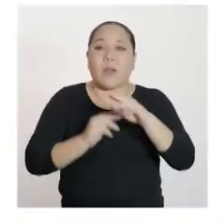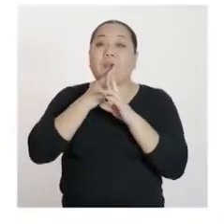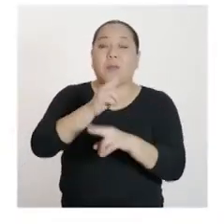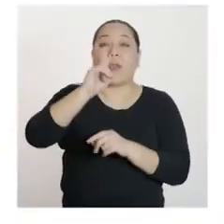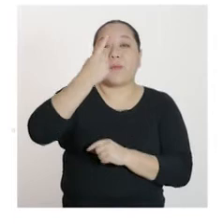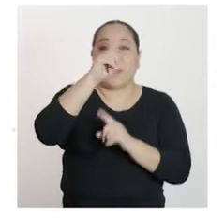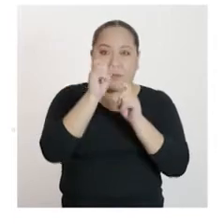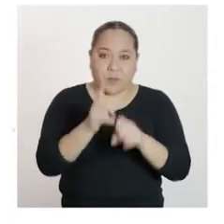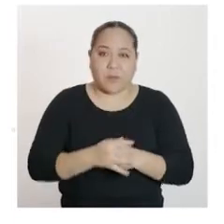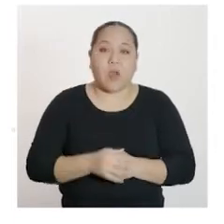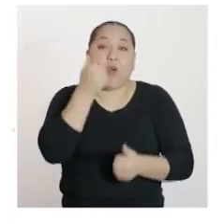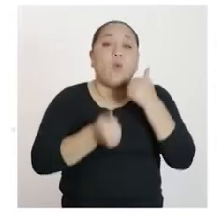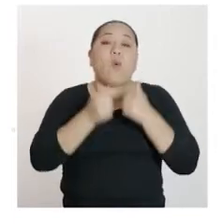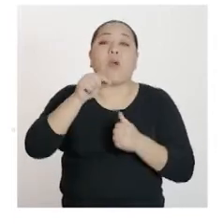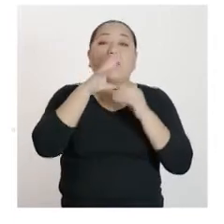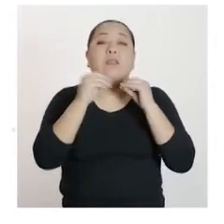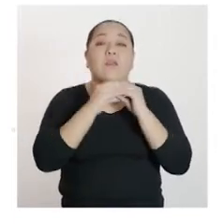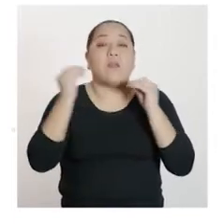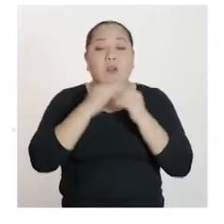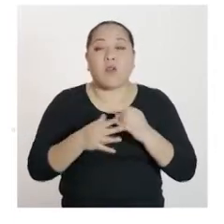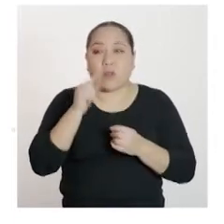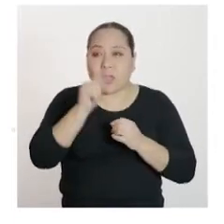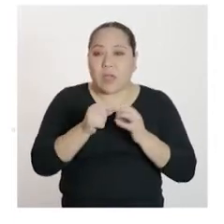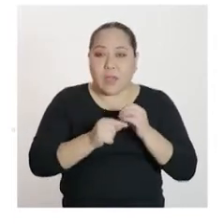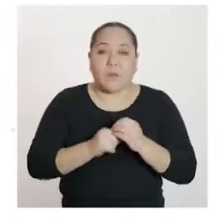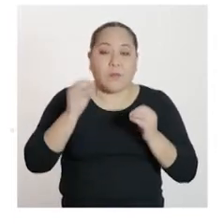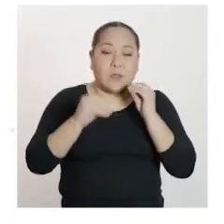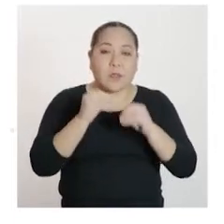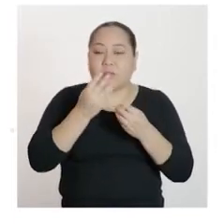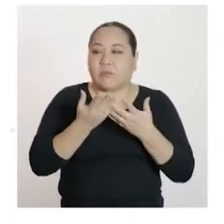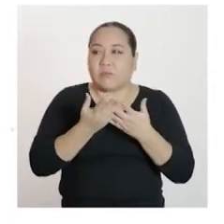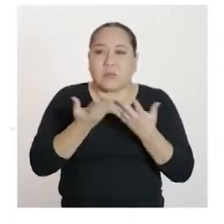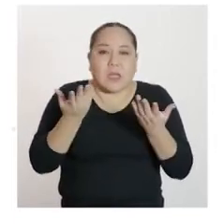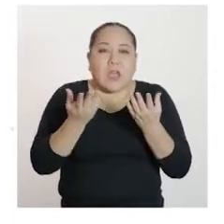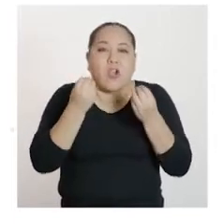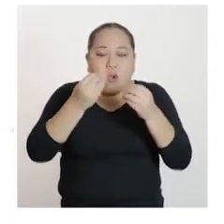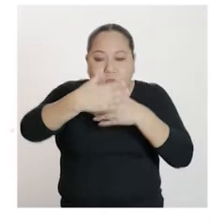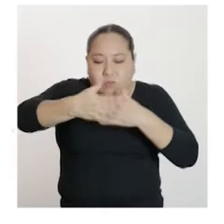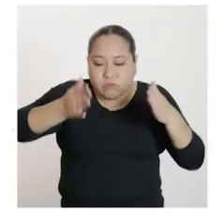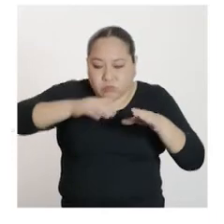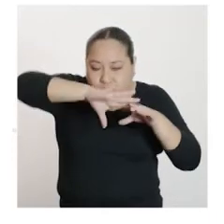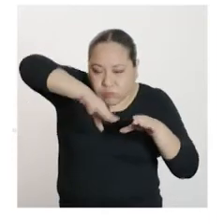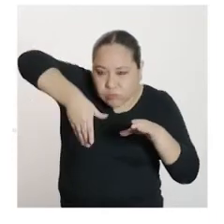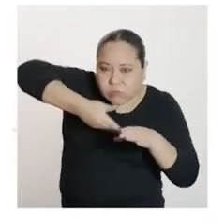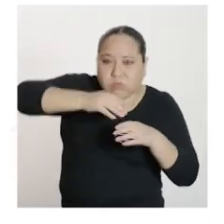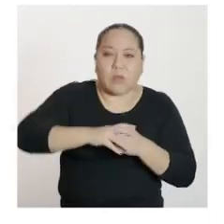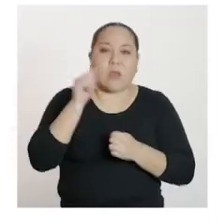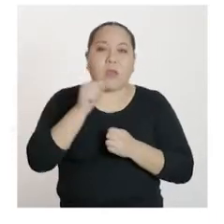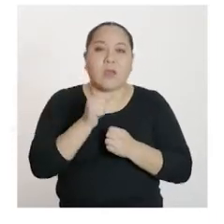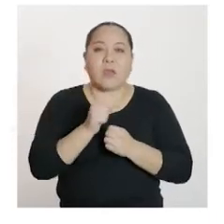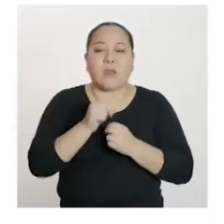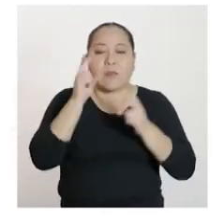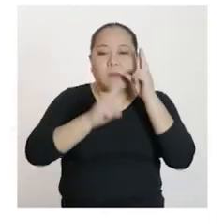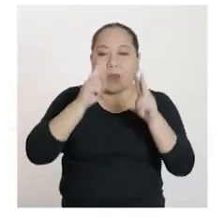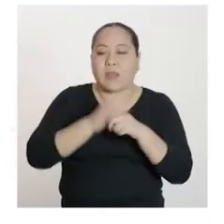pregunta, ¿cuál es la función que modela el volumen que tendrá el molde elaborado? debemos tener en cuenta